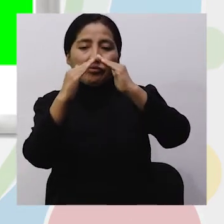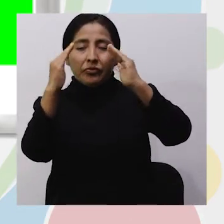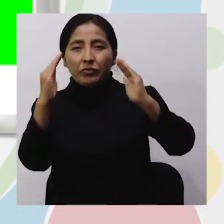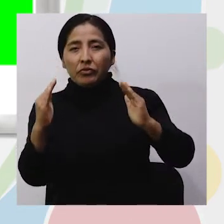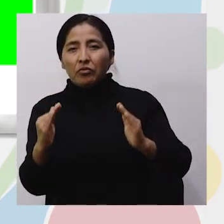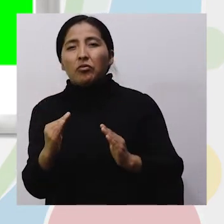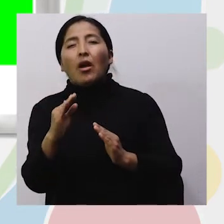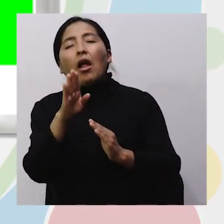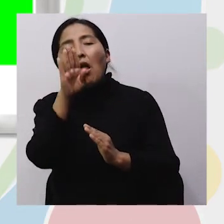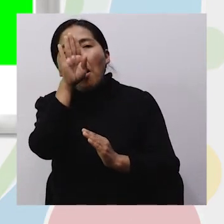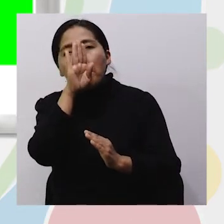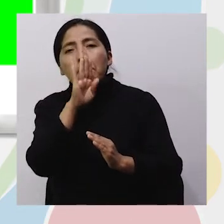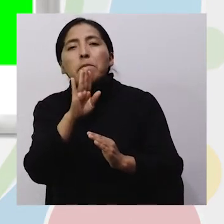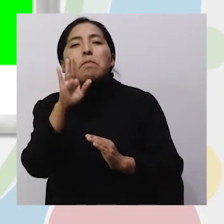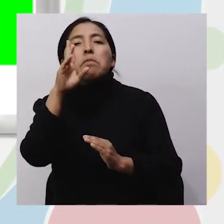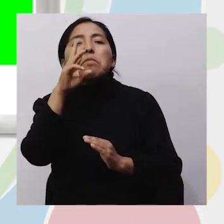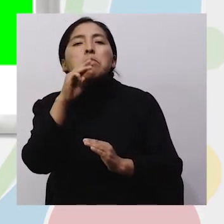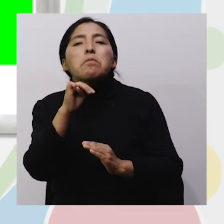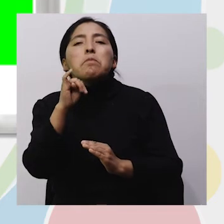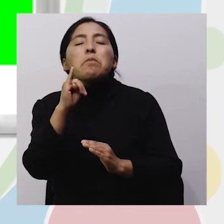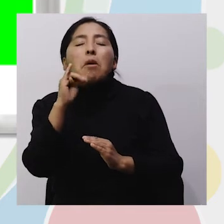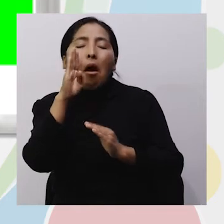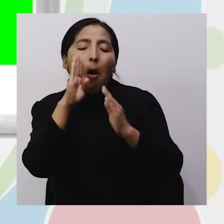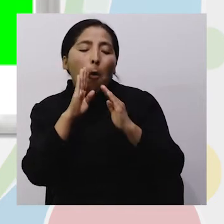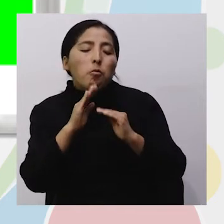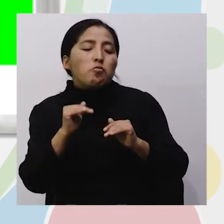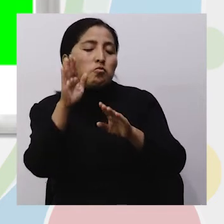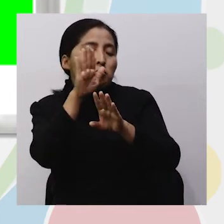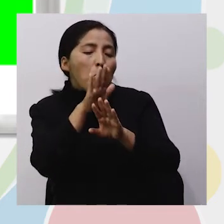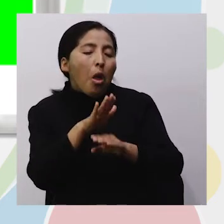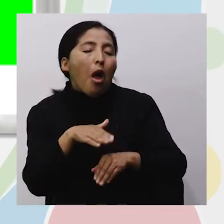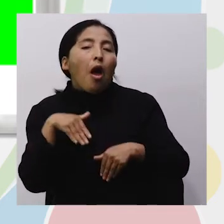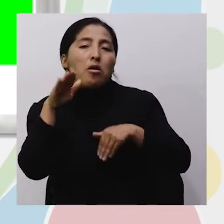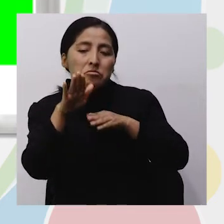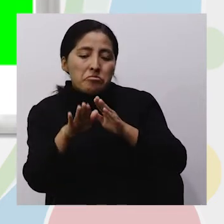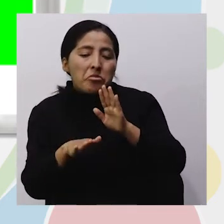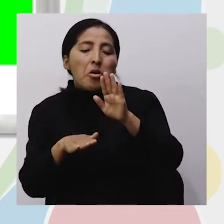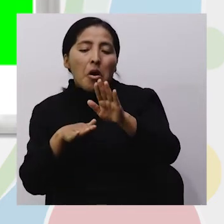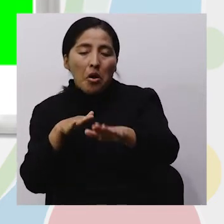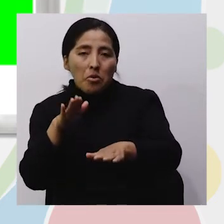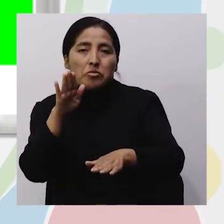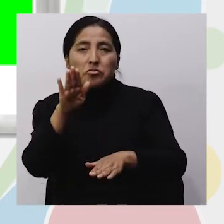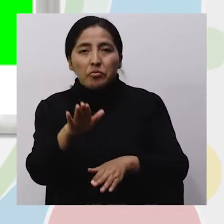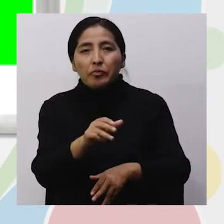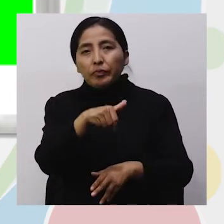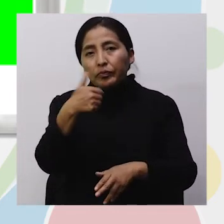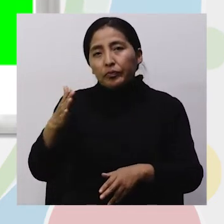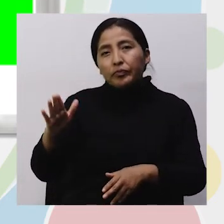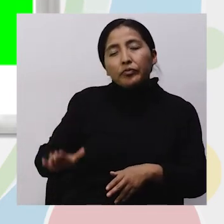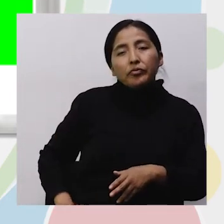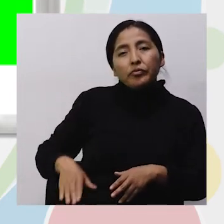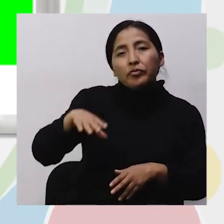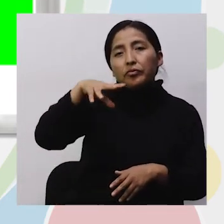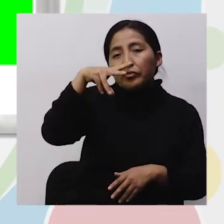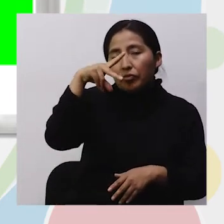miau, ¿no? Y en eso se le acerca otro gato repitiendo Guau, guau, guau Entonces el primer gato le dice Oye,